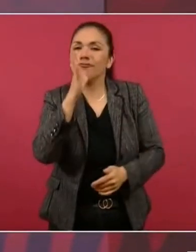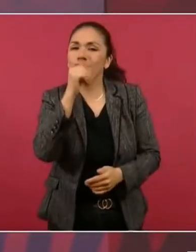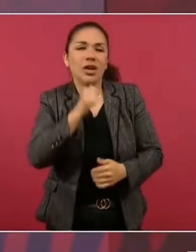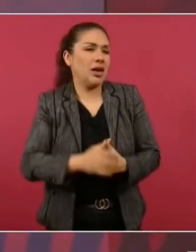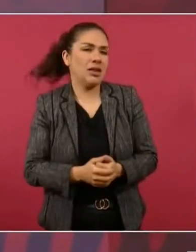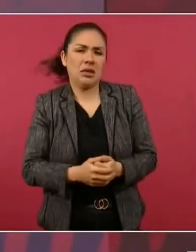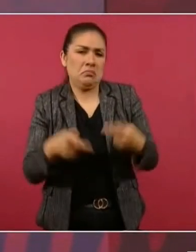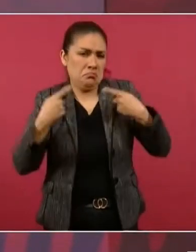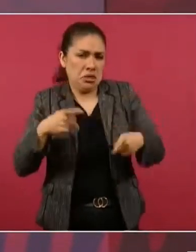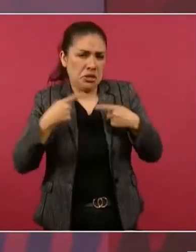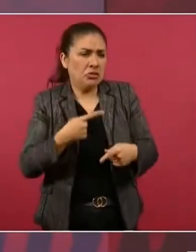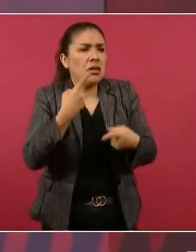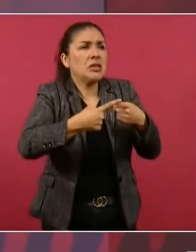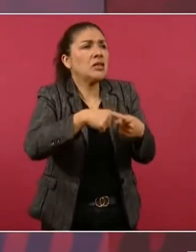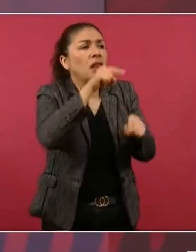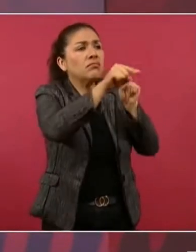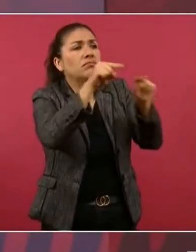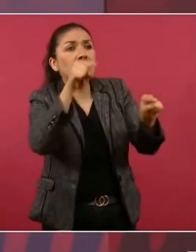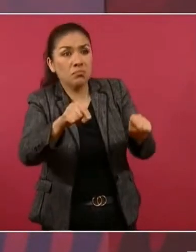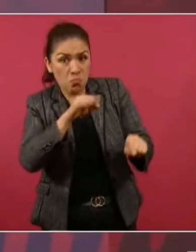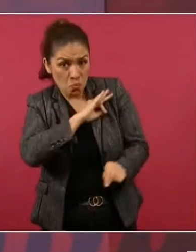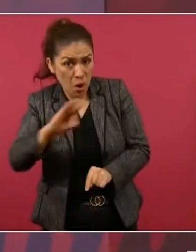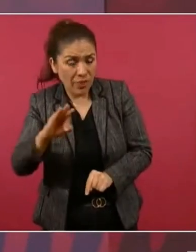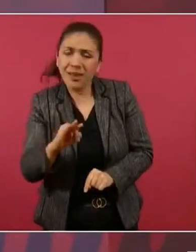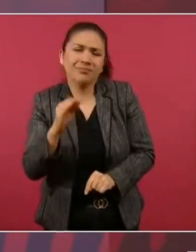funcionario lo podría hacer, ningún servidor público.